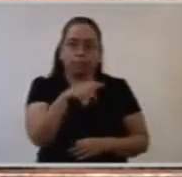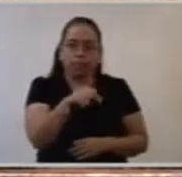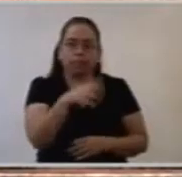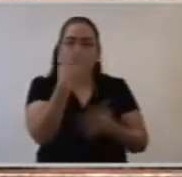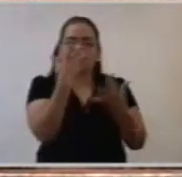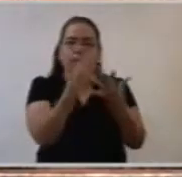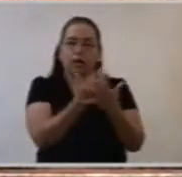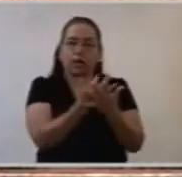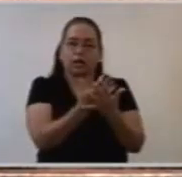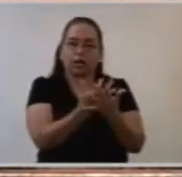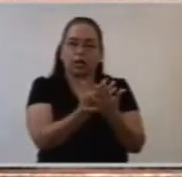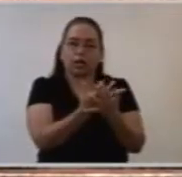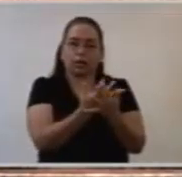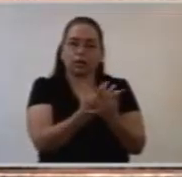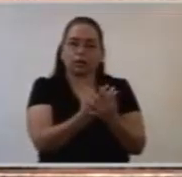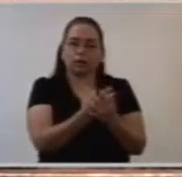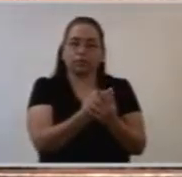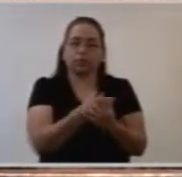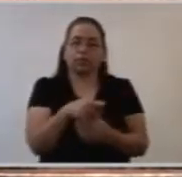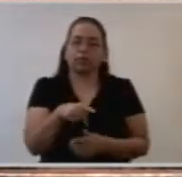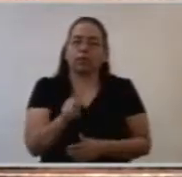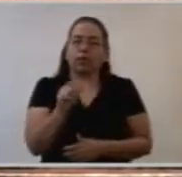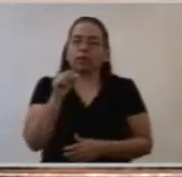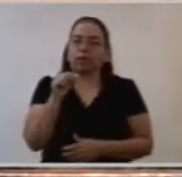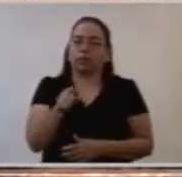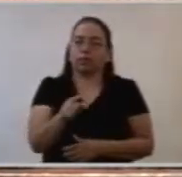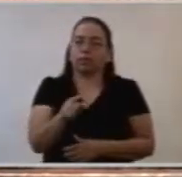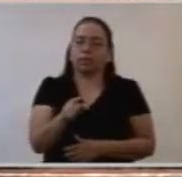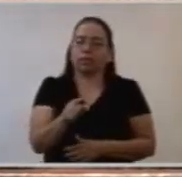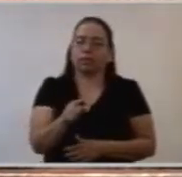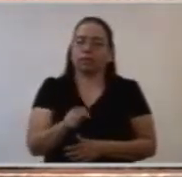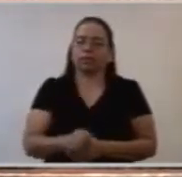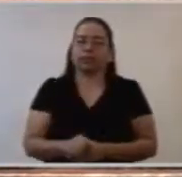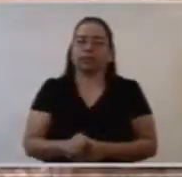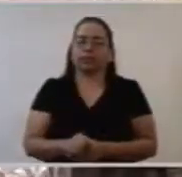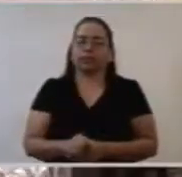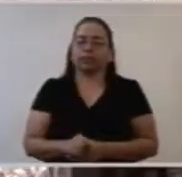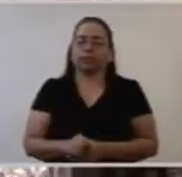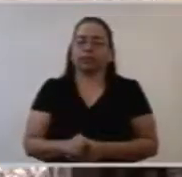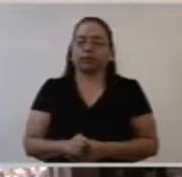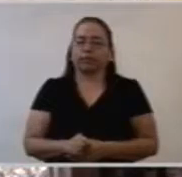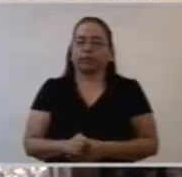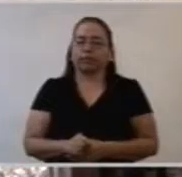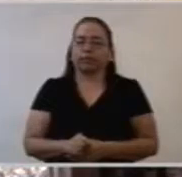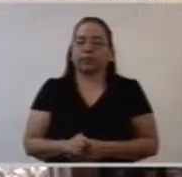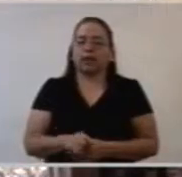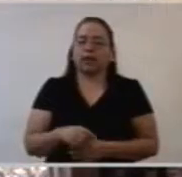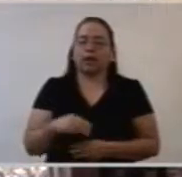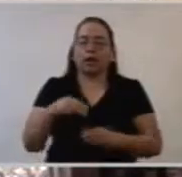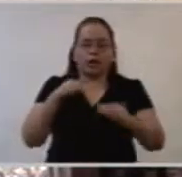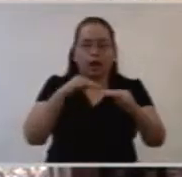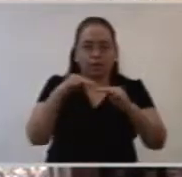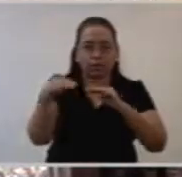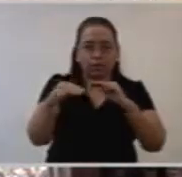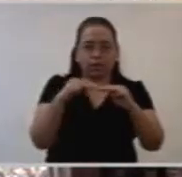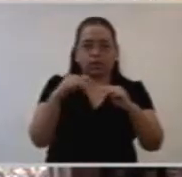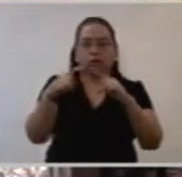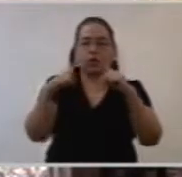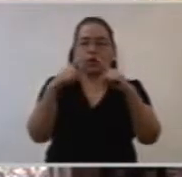Pero también es bueno decir que esta misión de la Iglesia